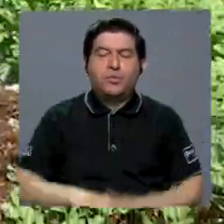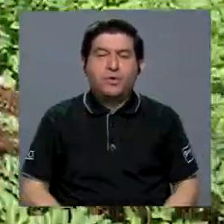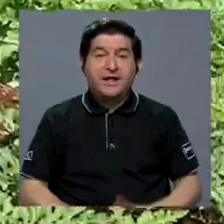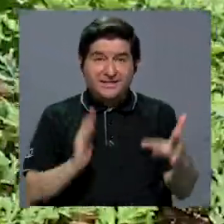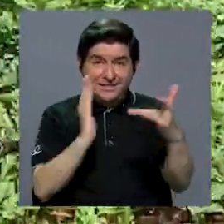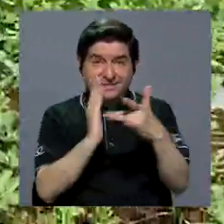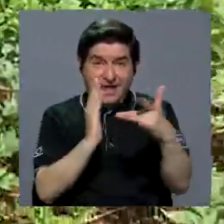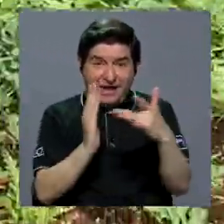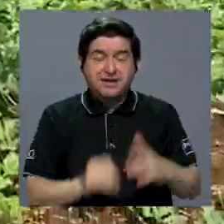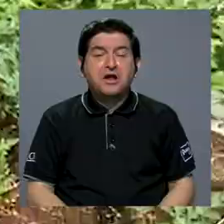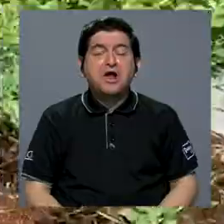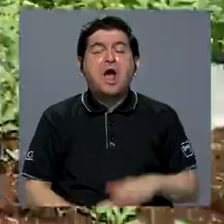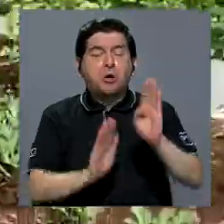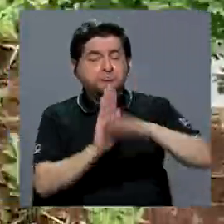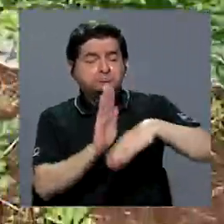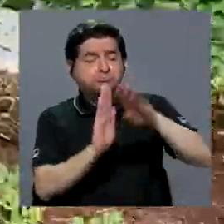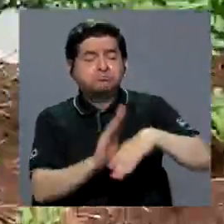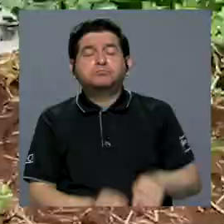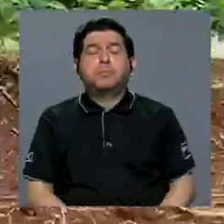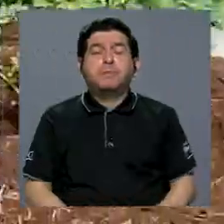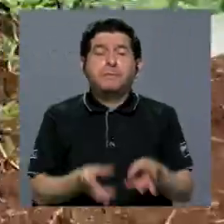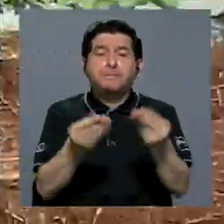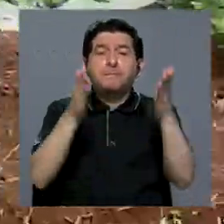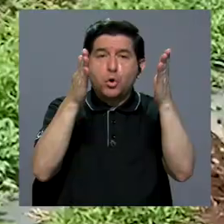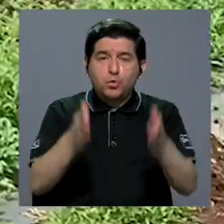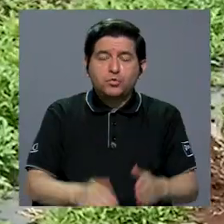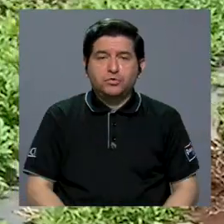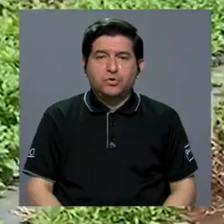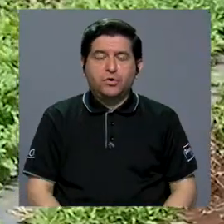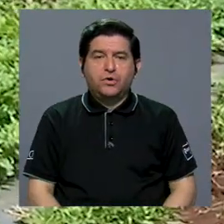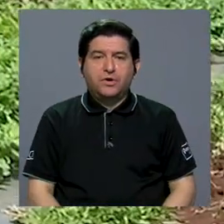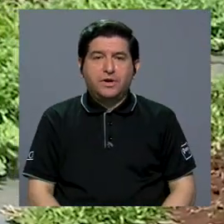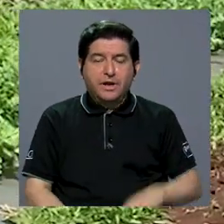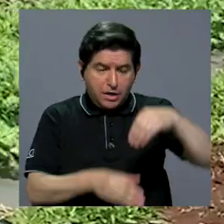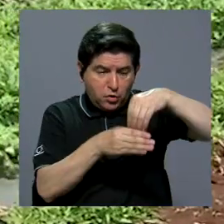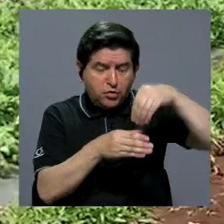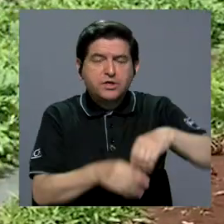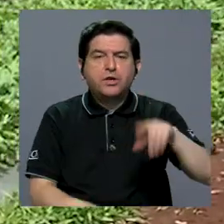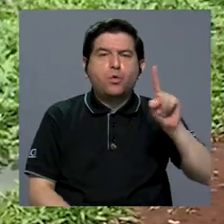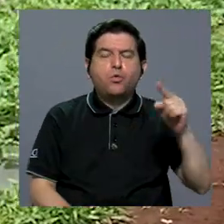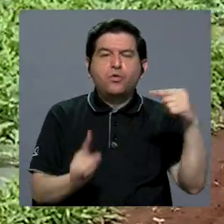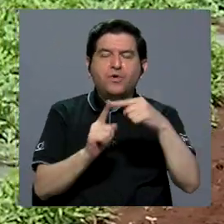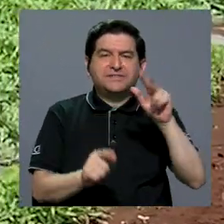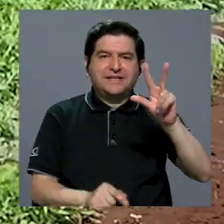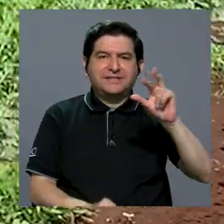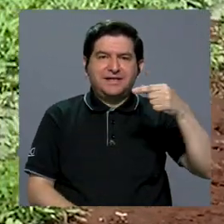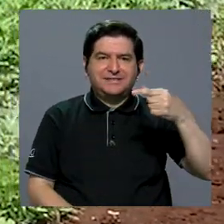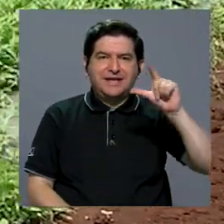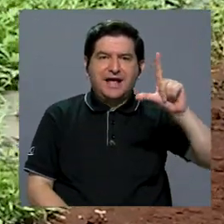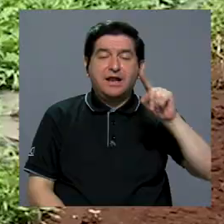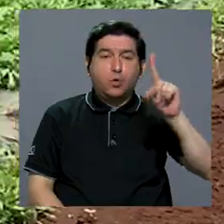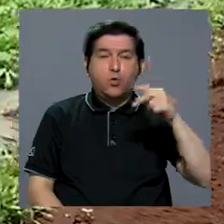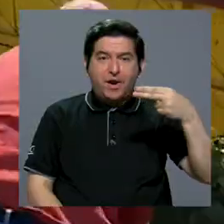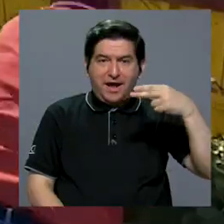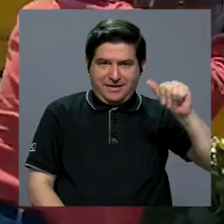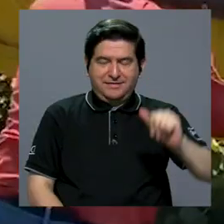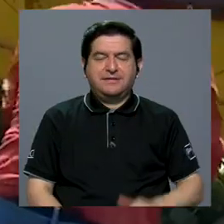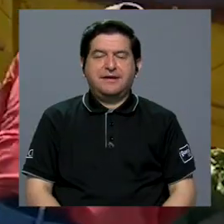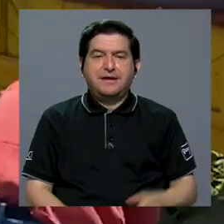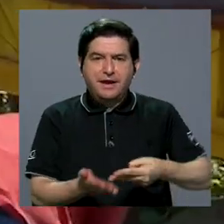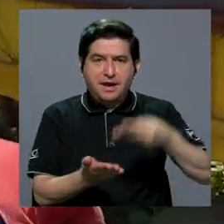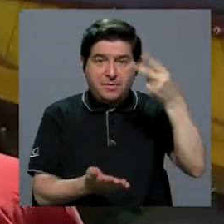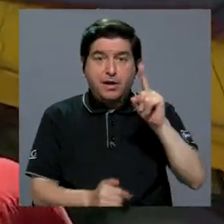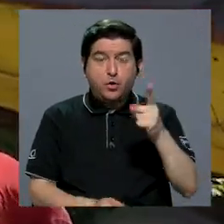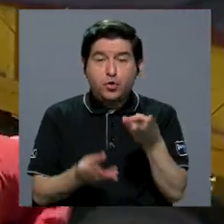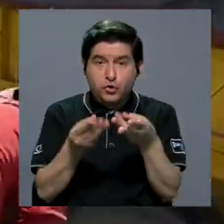alternativa resulta económica para el productor, ya que las dosis son de 1 a 3 galones por hectárea y el costo de